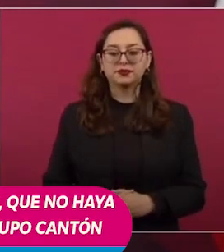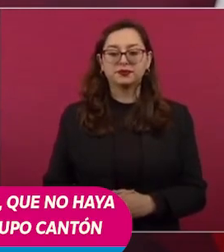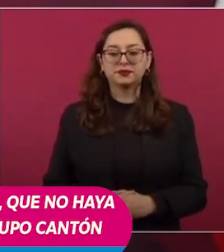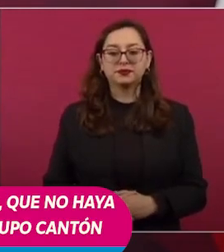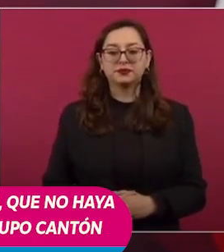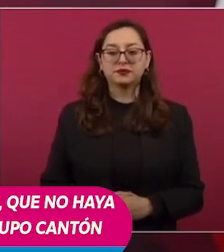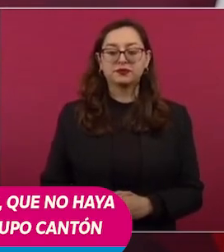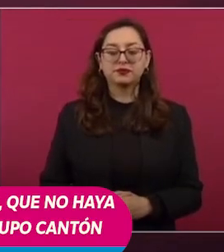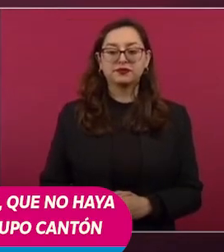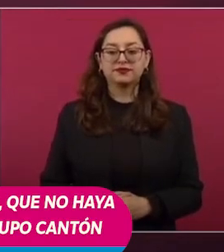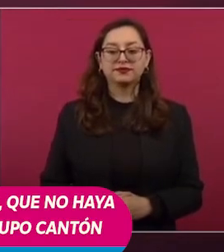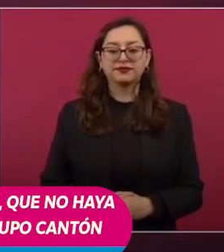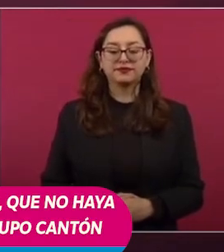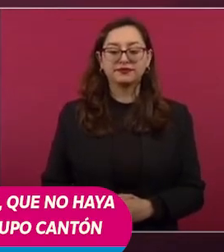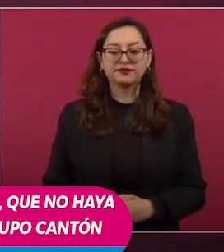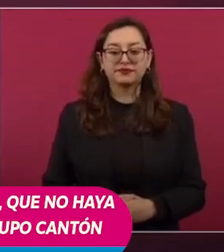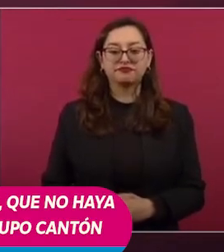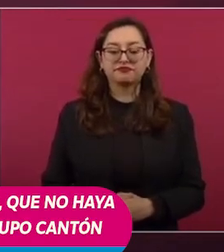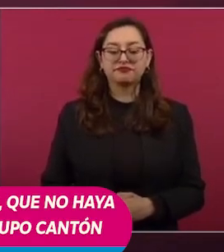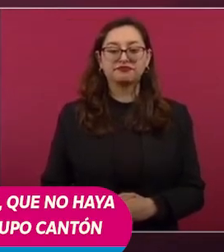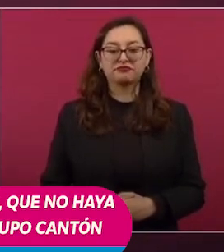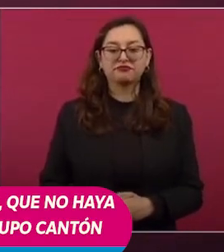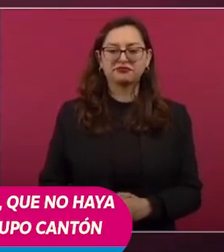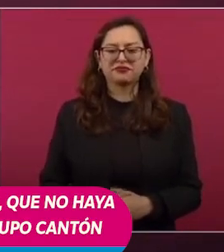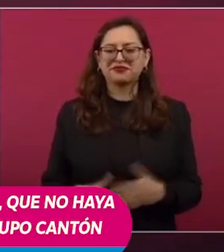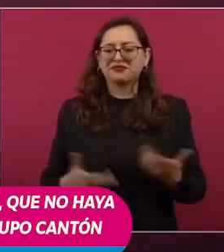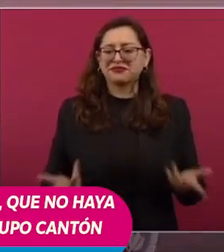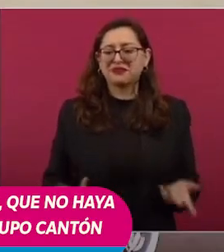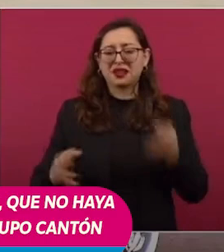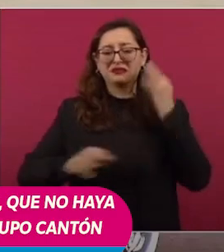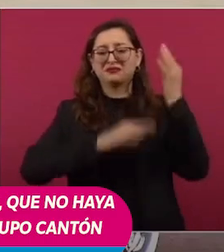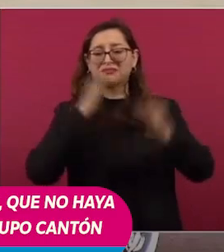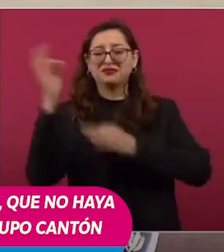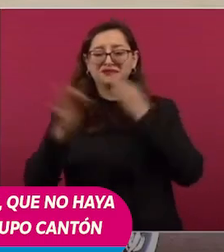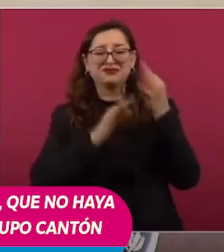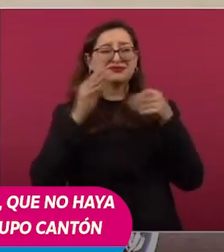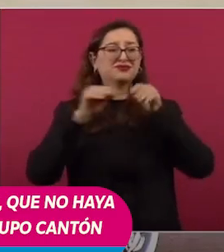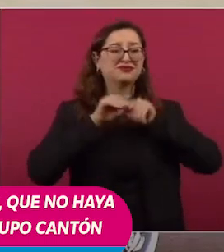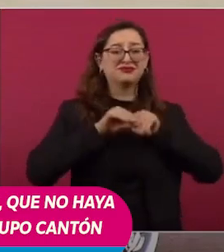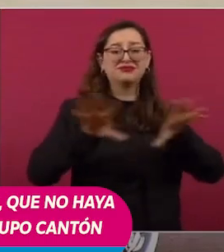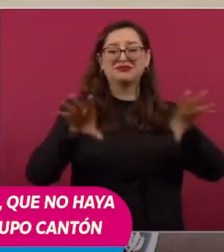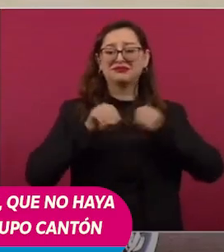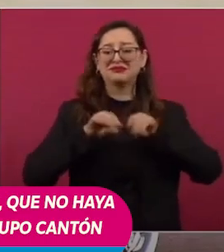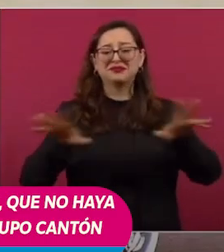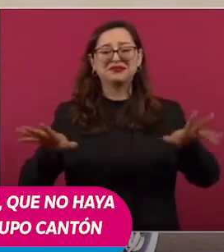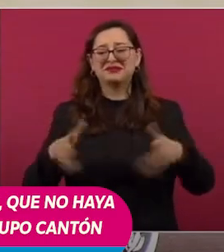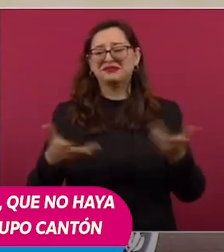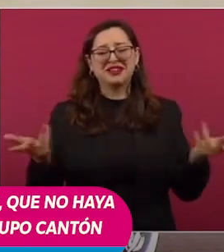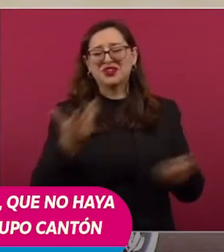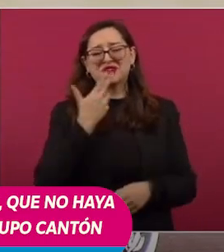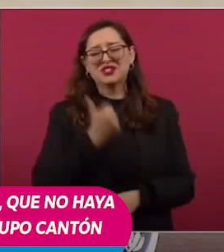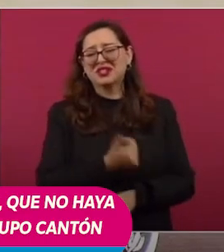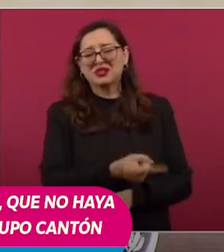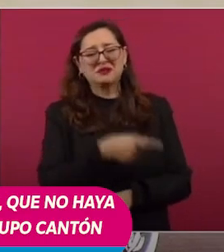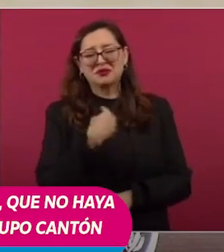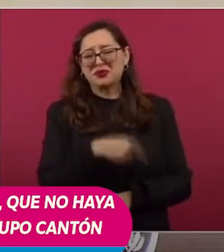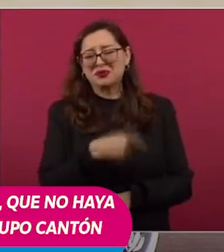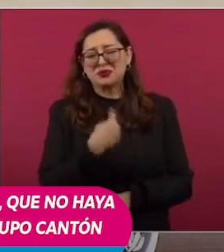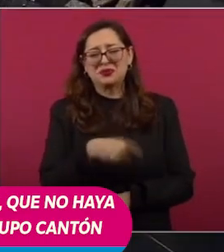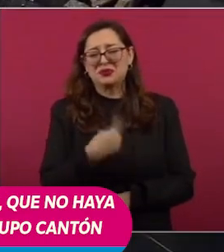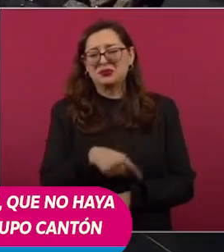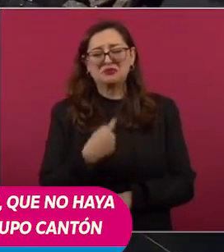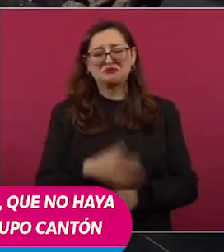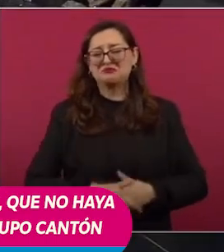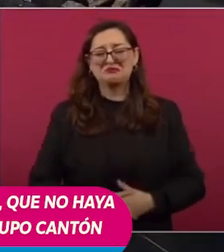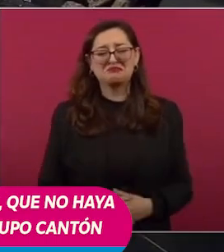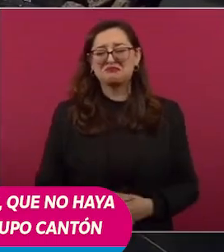Y ya los publicistas, no, no, no, no,